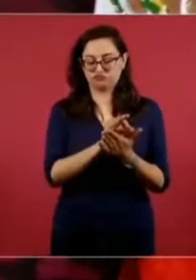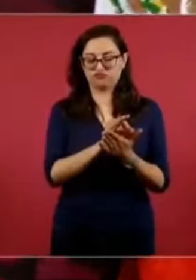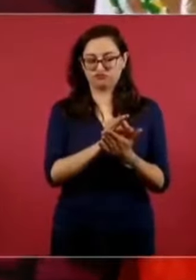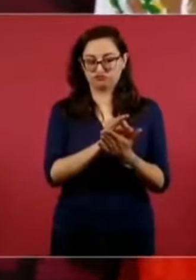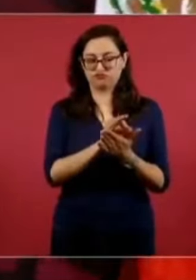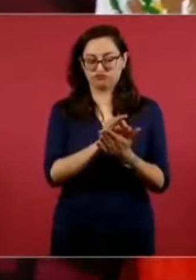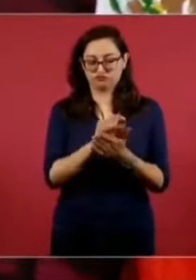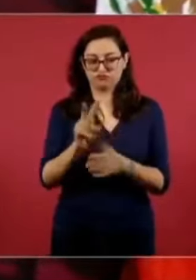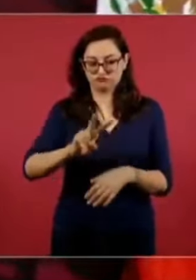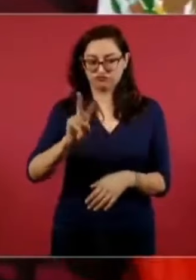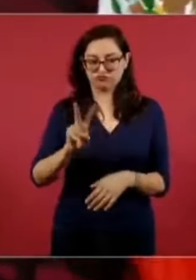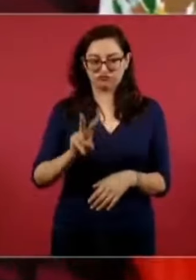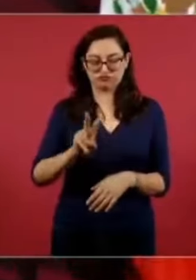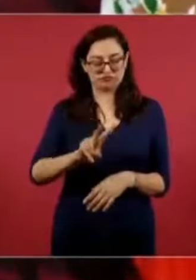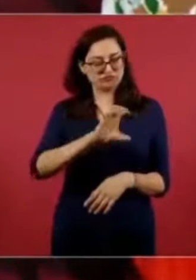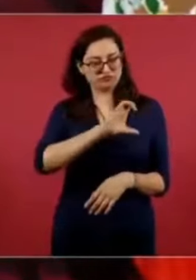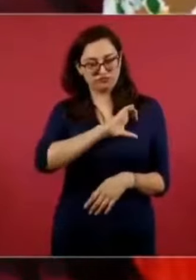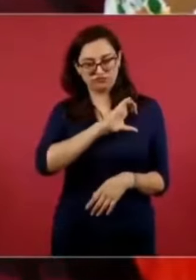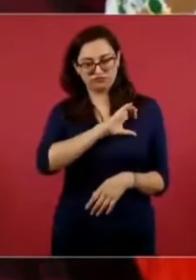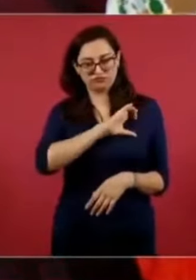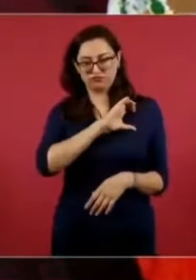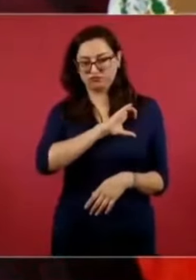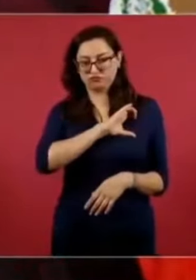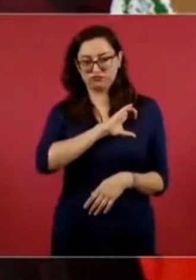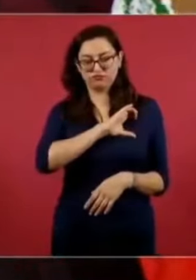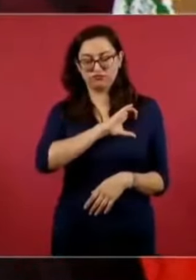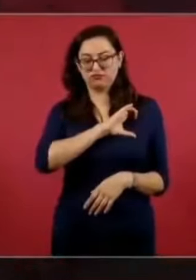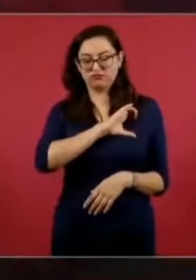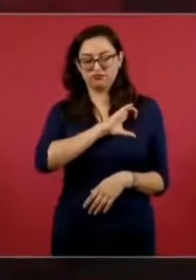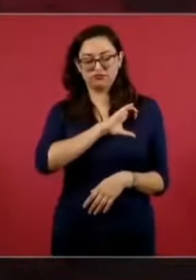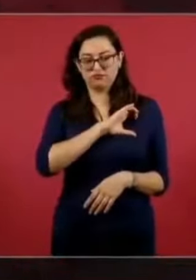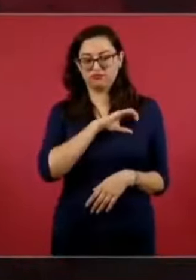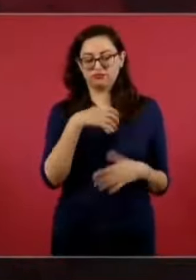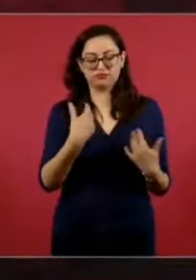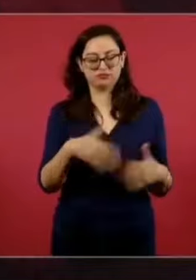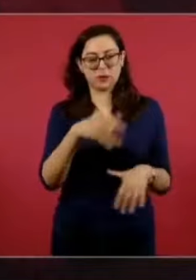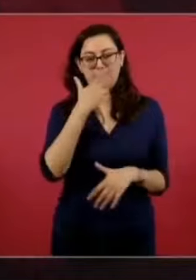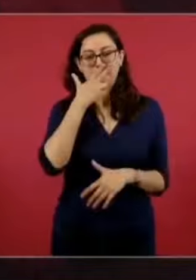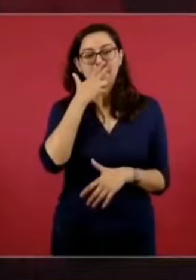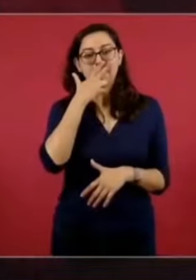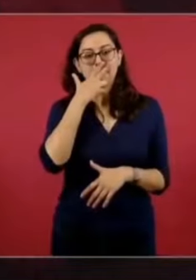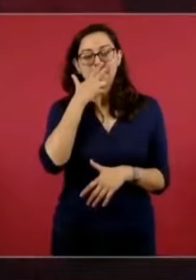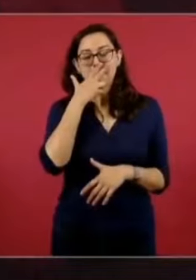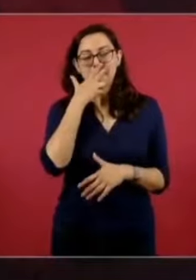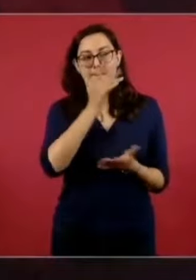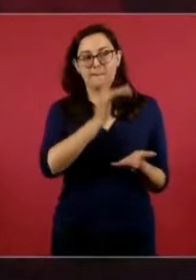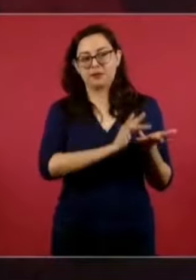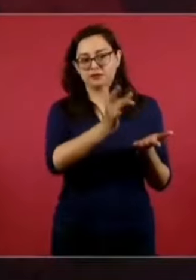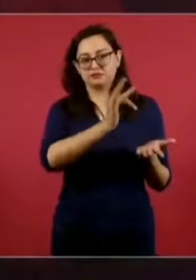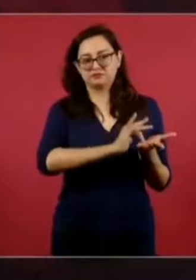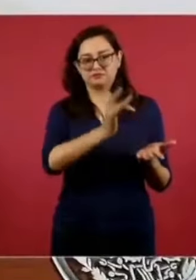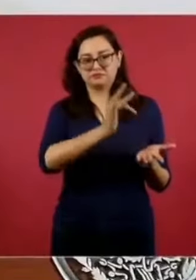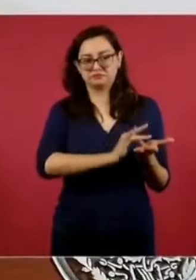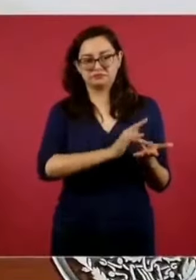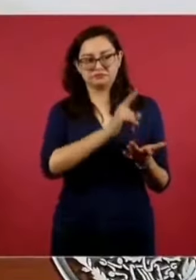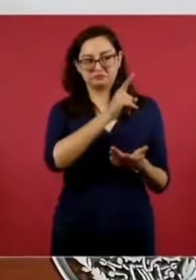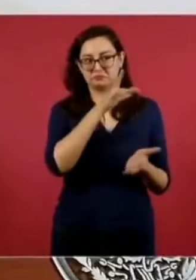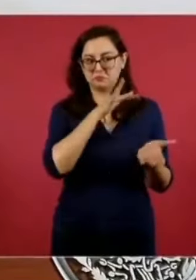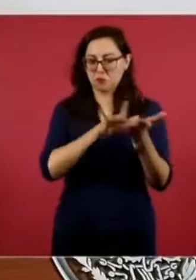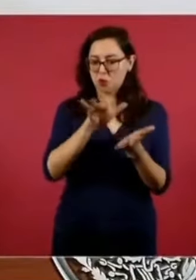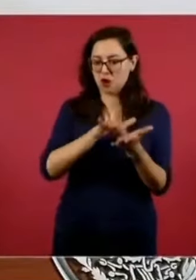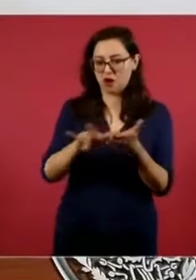los queremos mucho, les agradecemos todo lo que han hecho por sus familiares en México